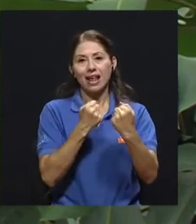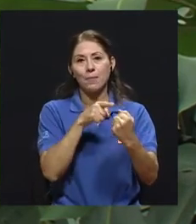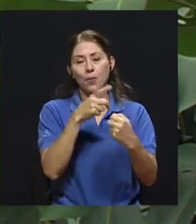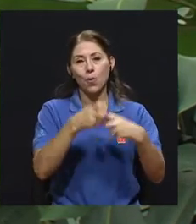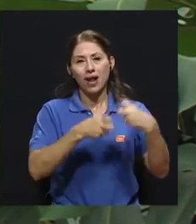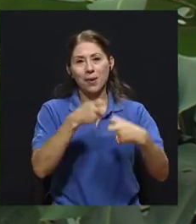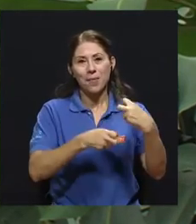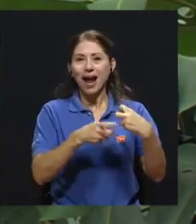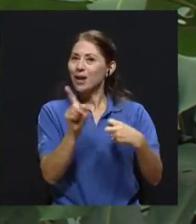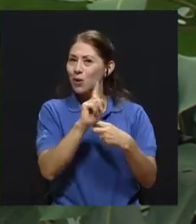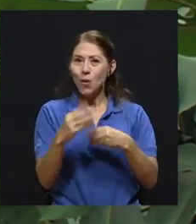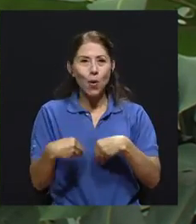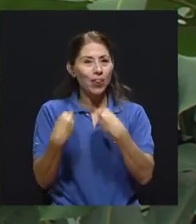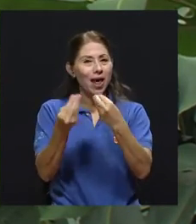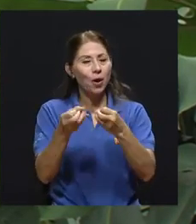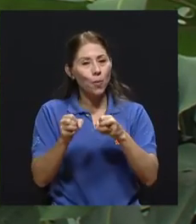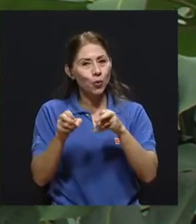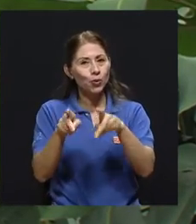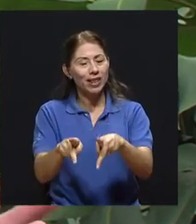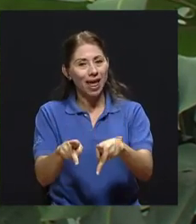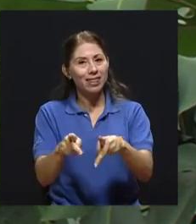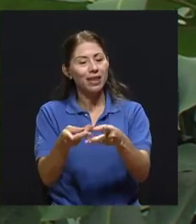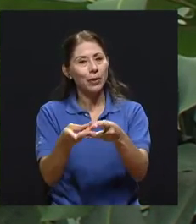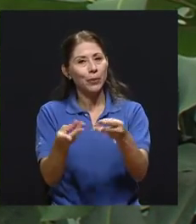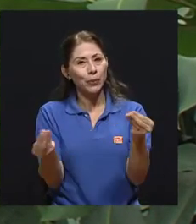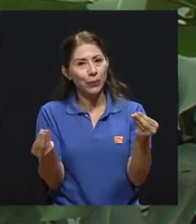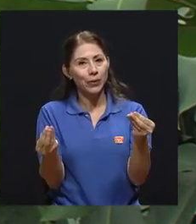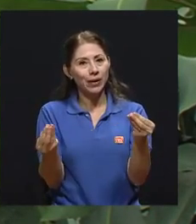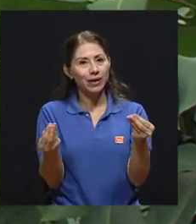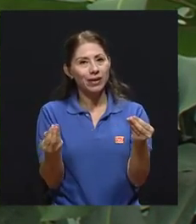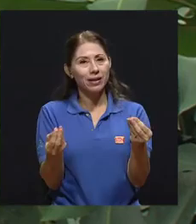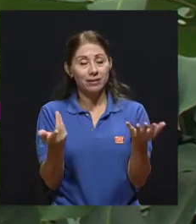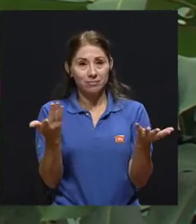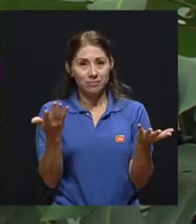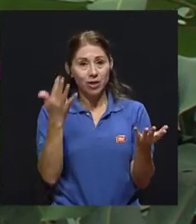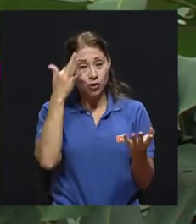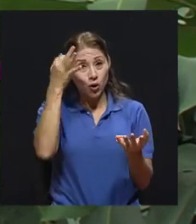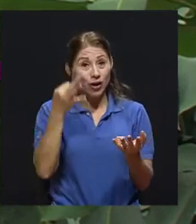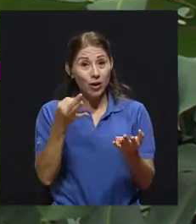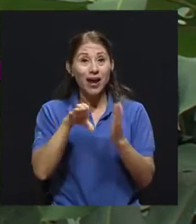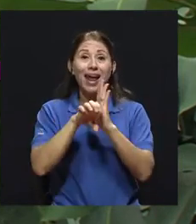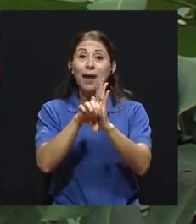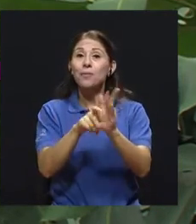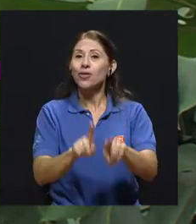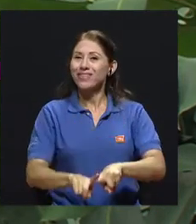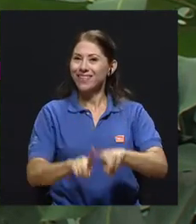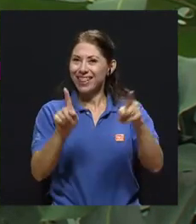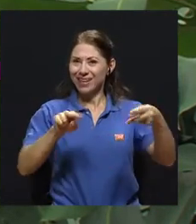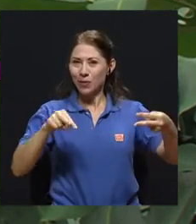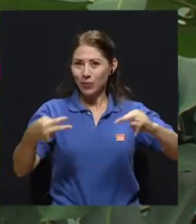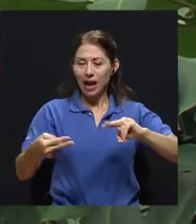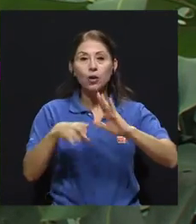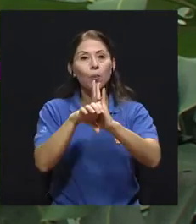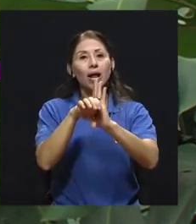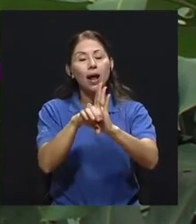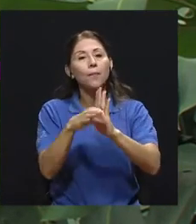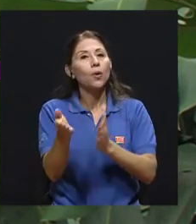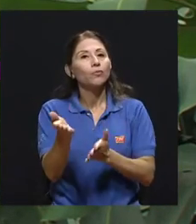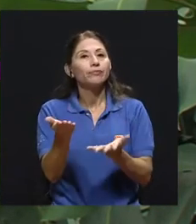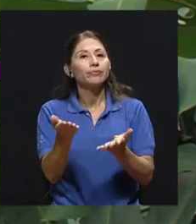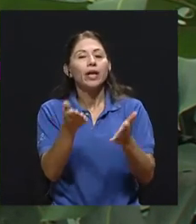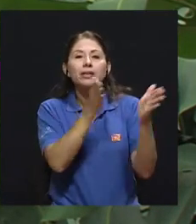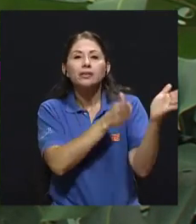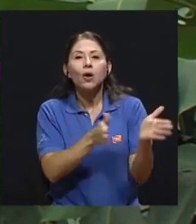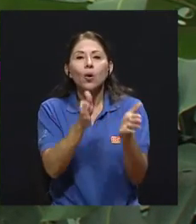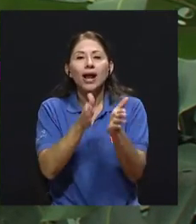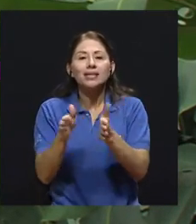problema en lugar de permitir la posibilidad de que se replantee. Me parece que ejemplos que más bien muestran lo contrario son cuando en algún